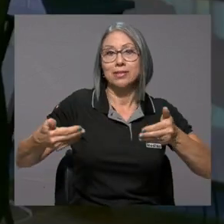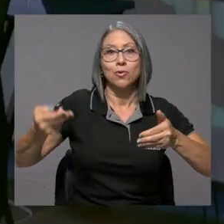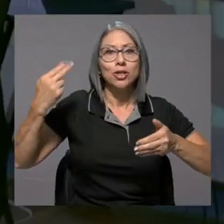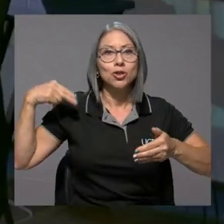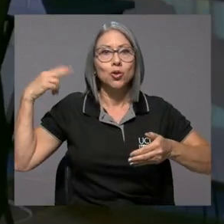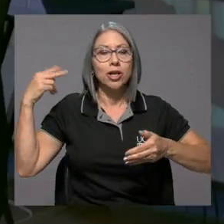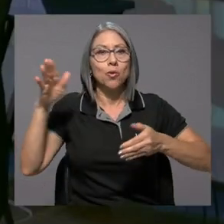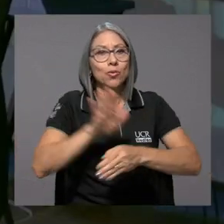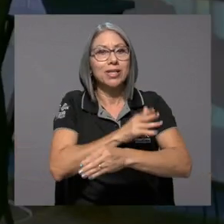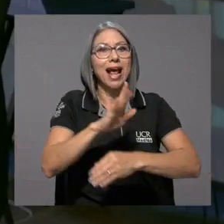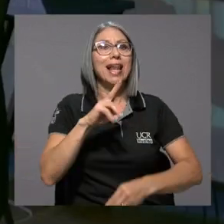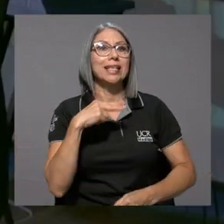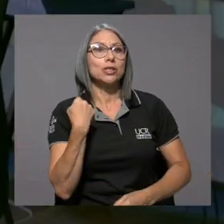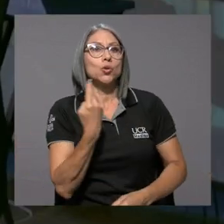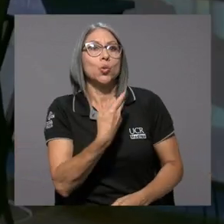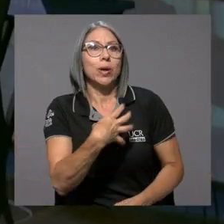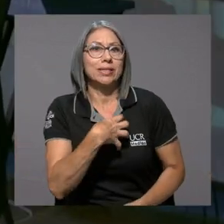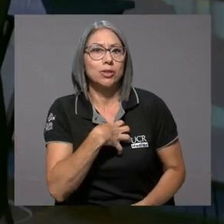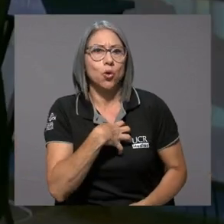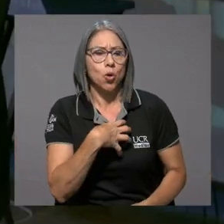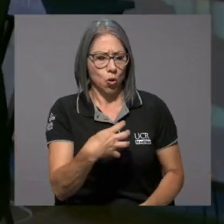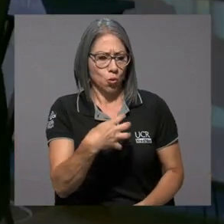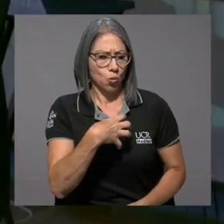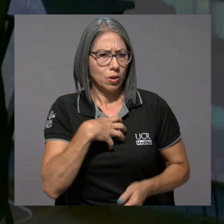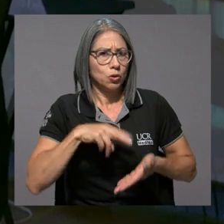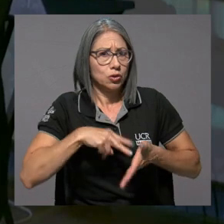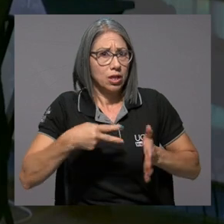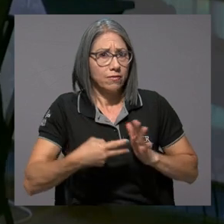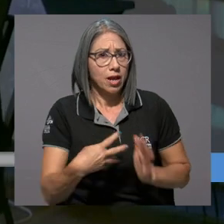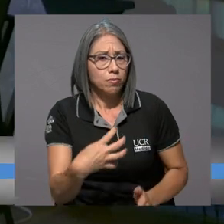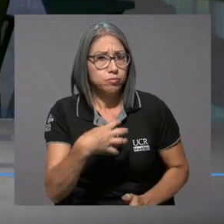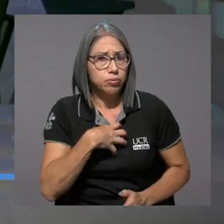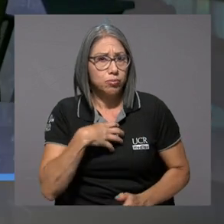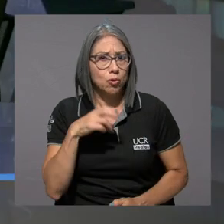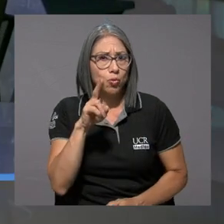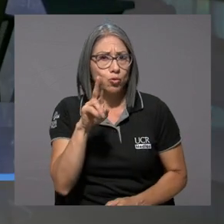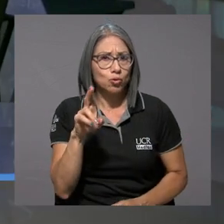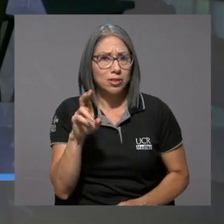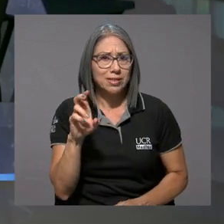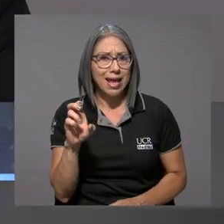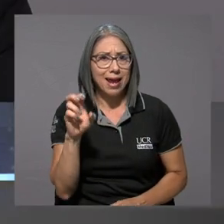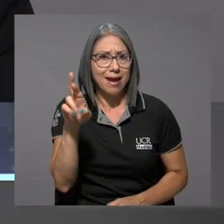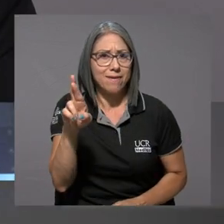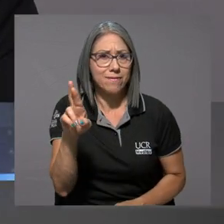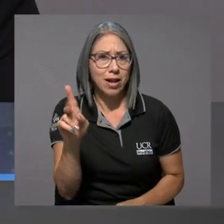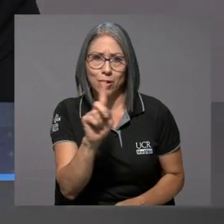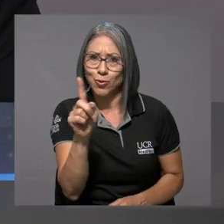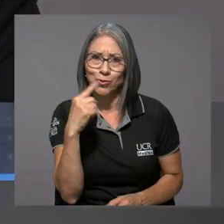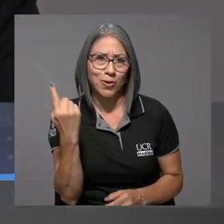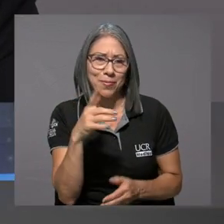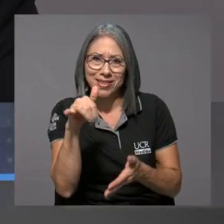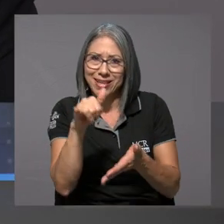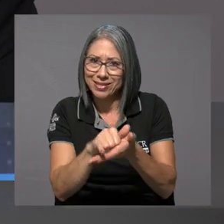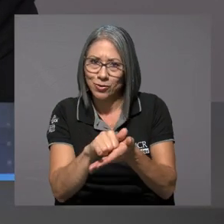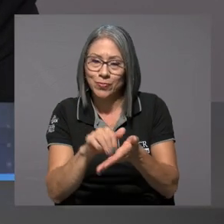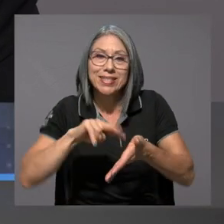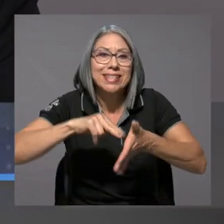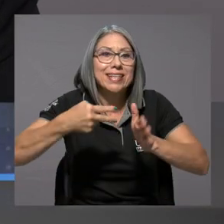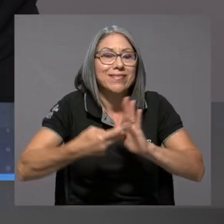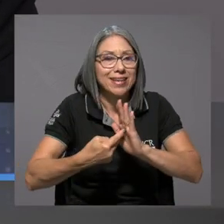es nuestro y cuando digo nuestro va más allá del sentido pertenencia a UCR. El Archivo